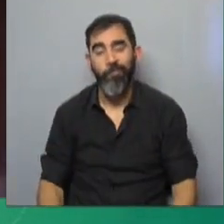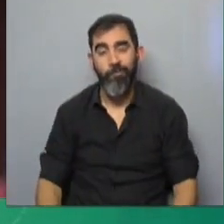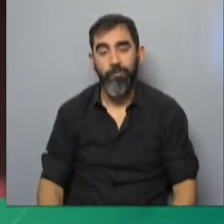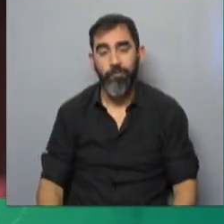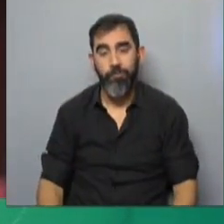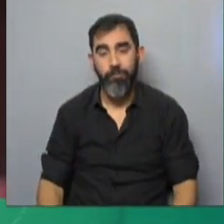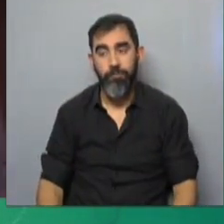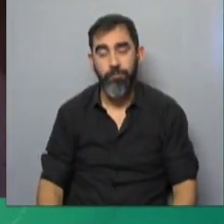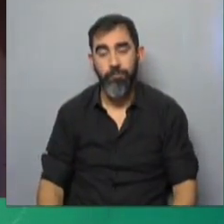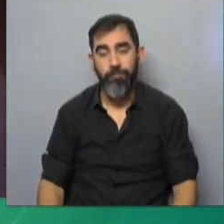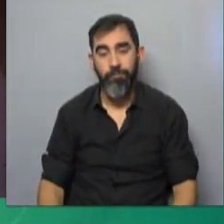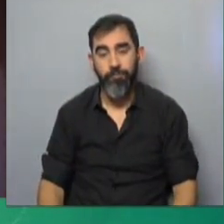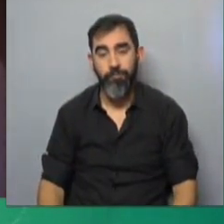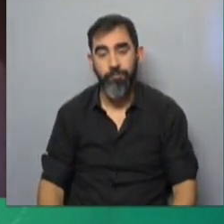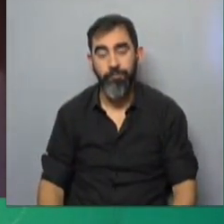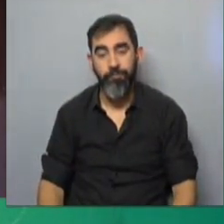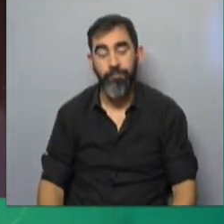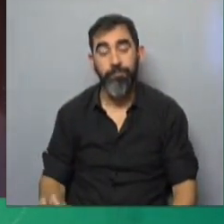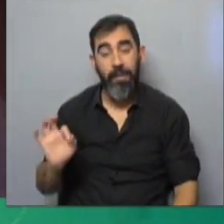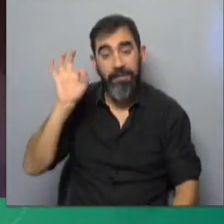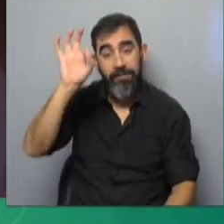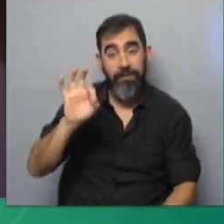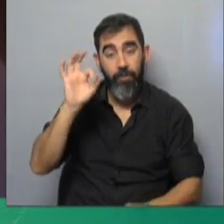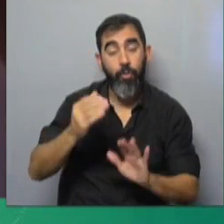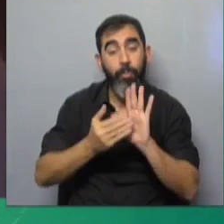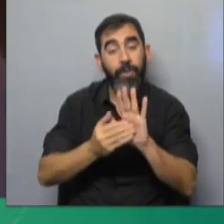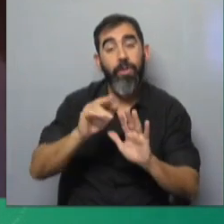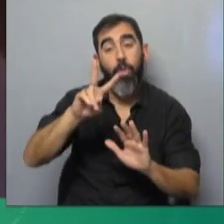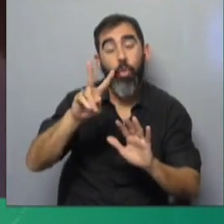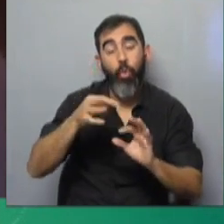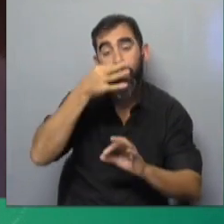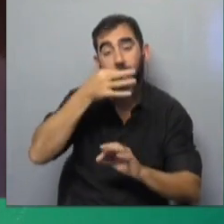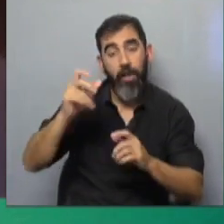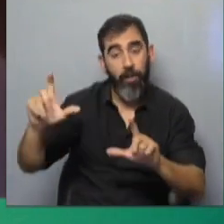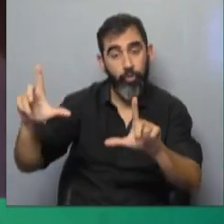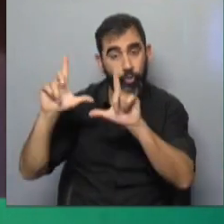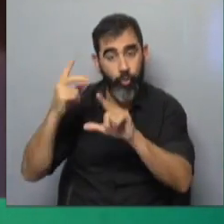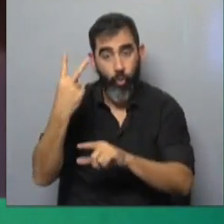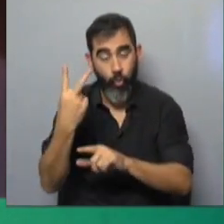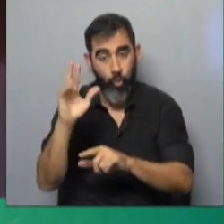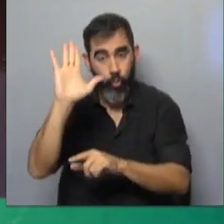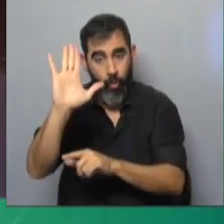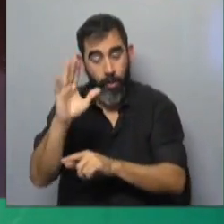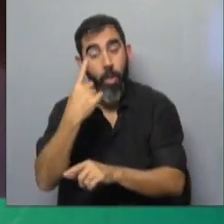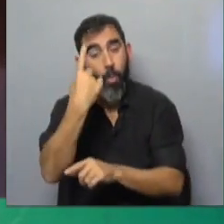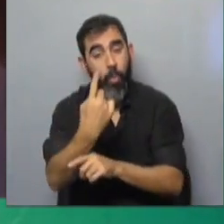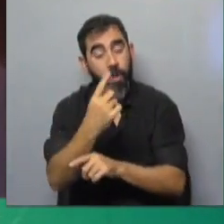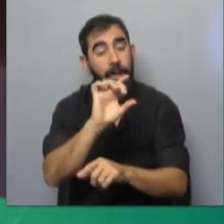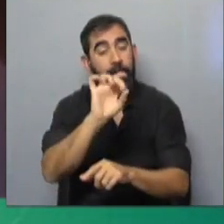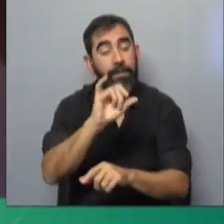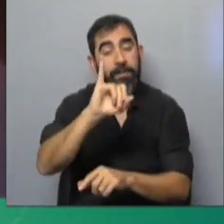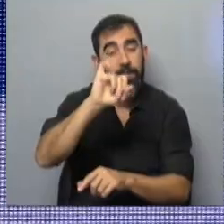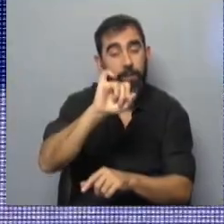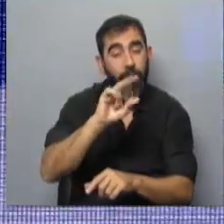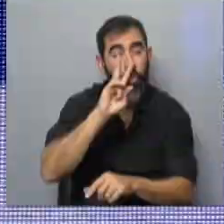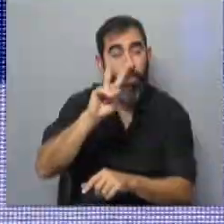veo que se hable mucho. El senador Sartori presentó dos declaraciones juradas. Una la presentó el 15 de mayo